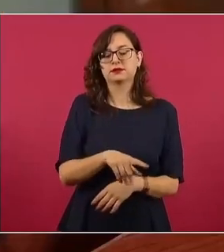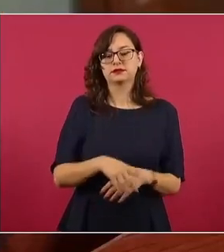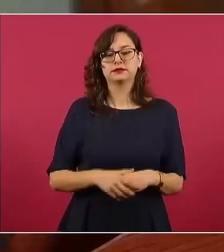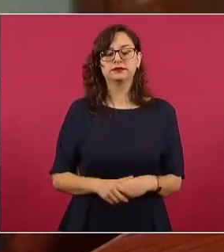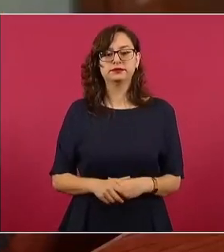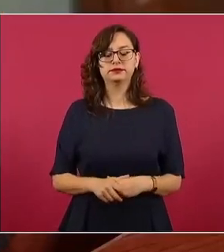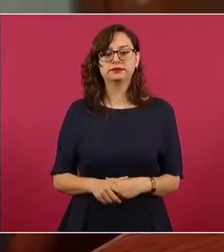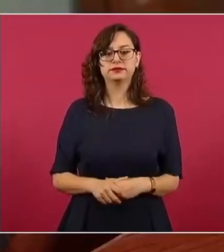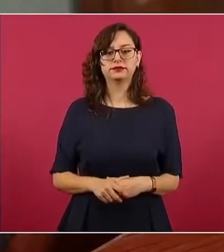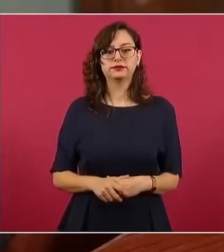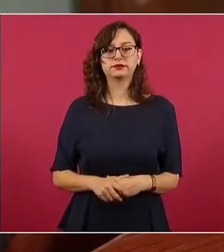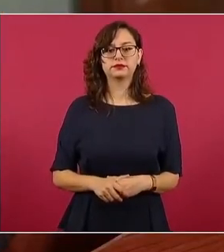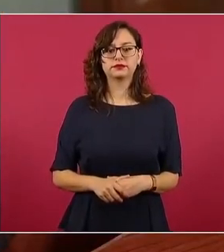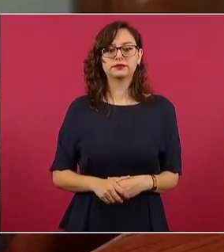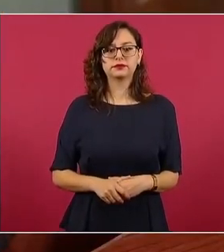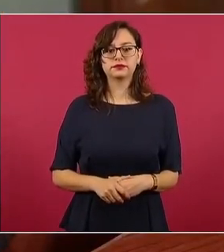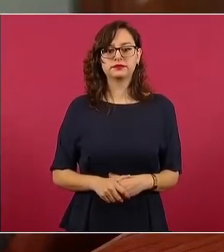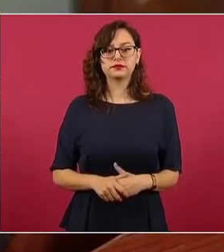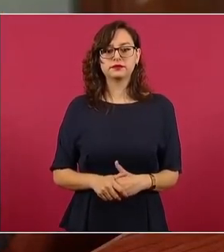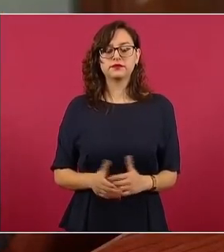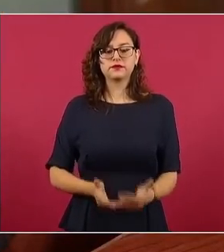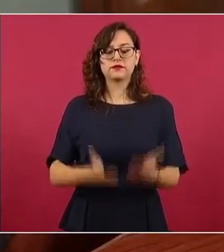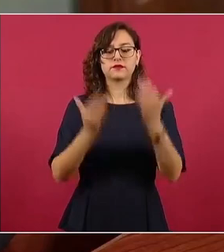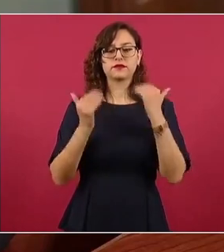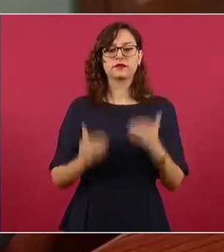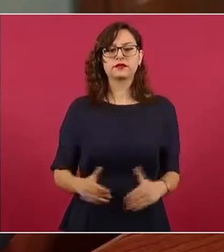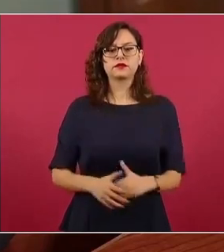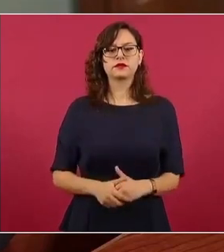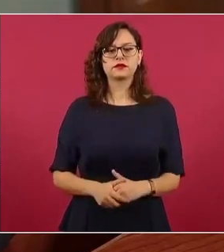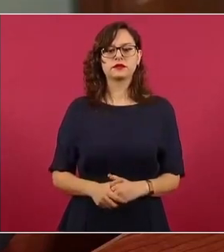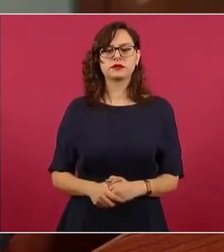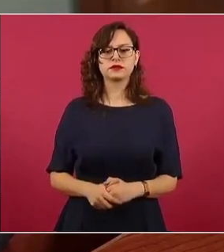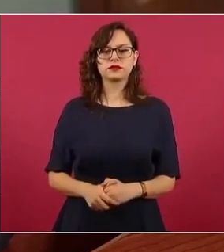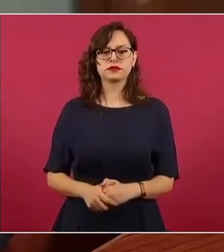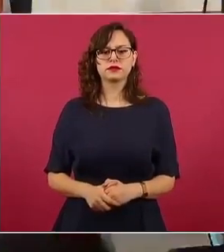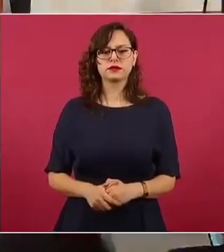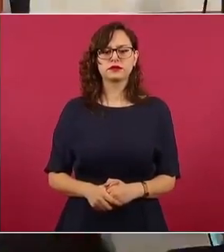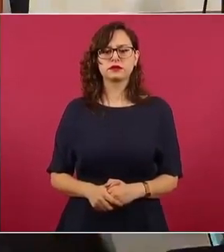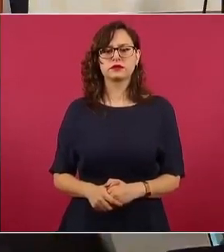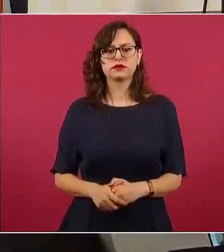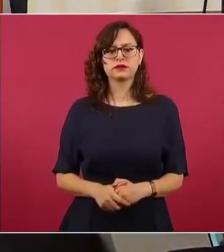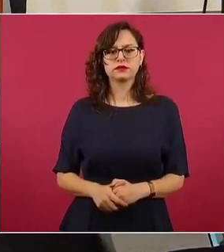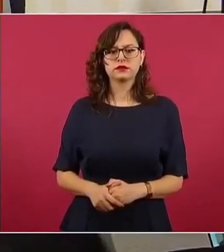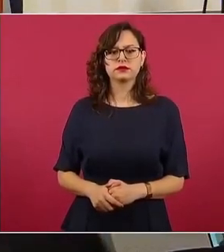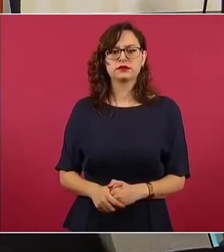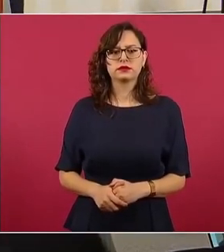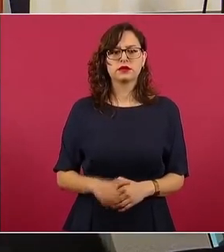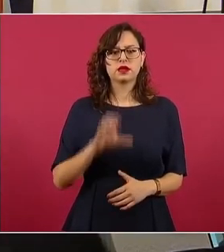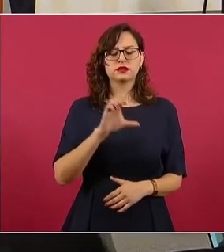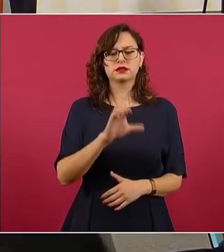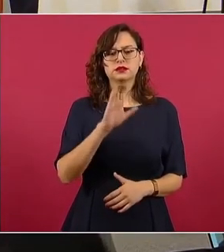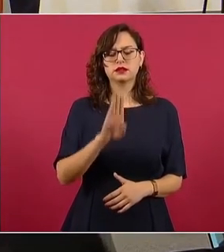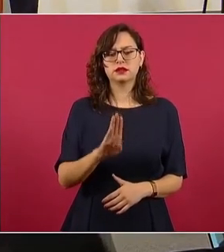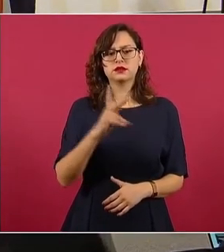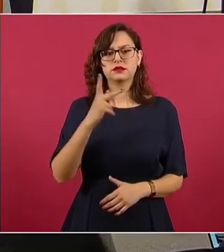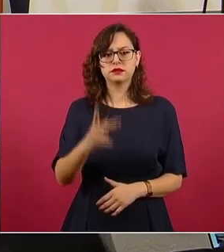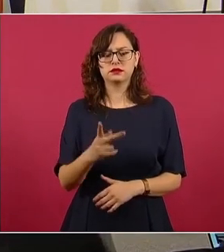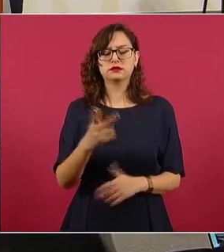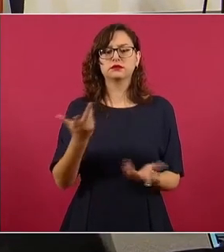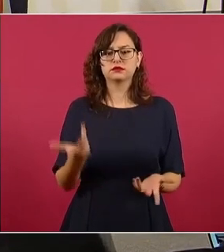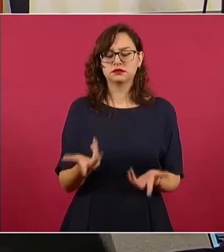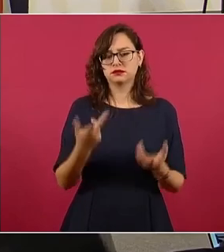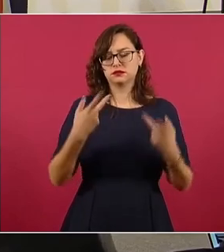a Houston. Siguiente. De las detenciones por CBP de los migrantes irregulares que